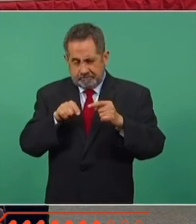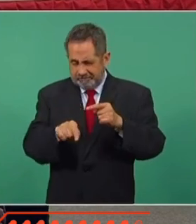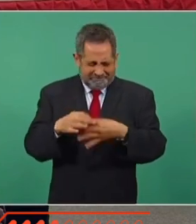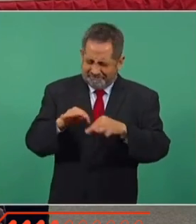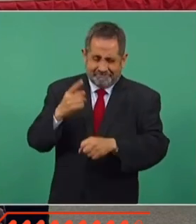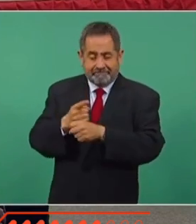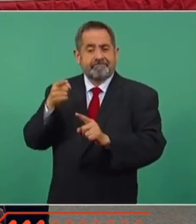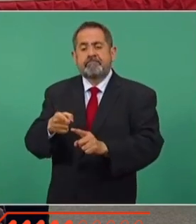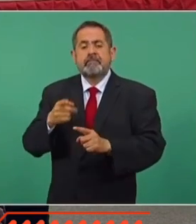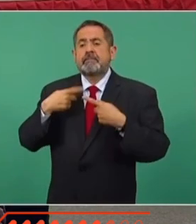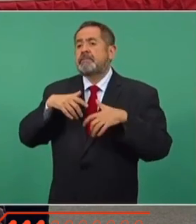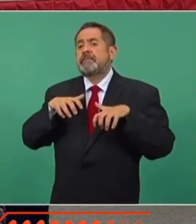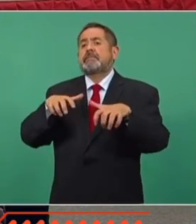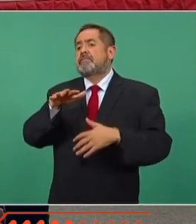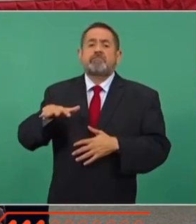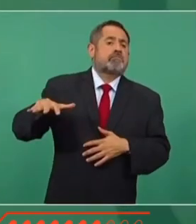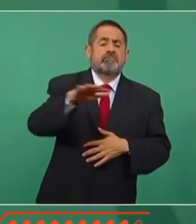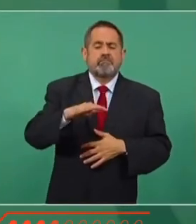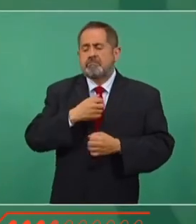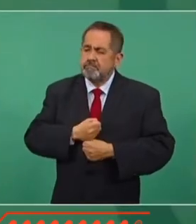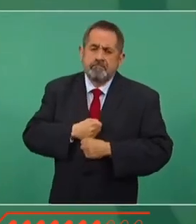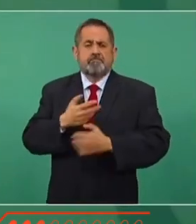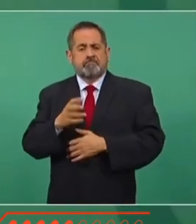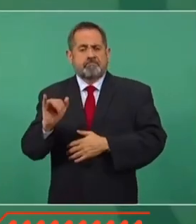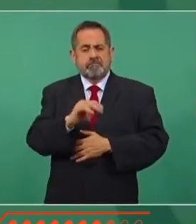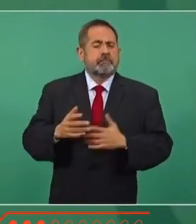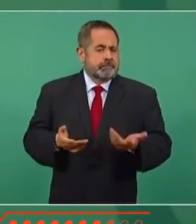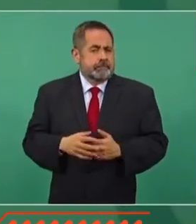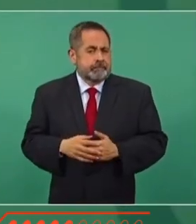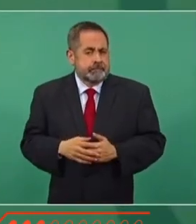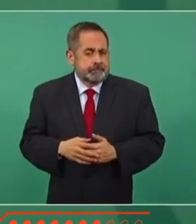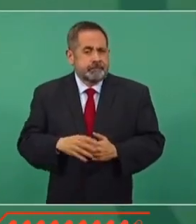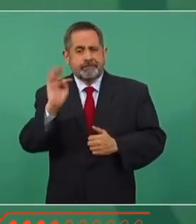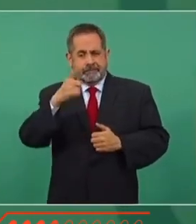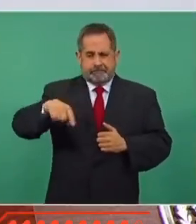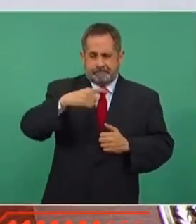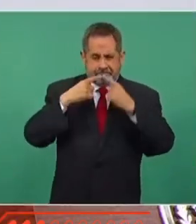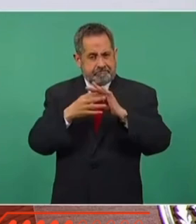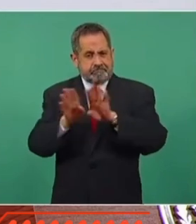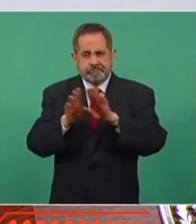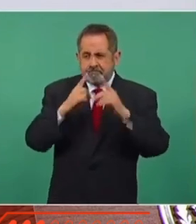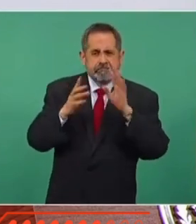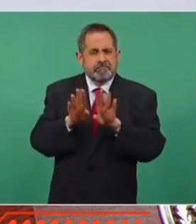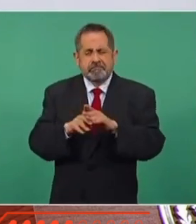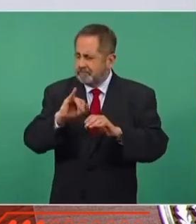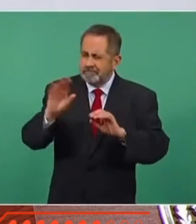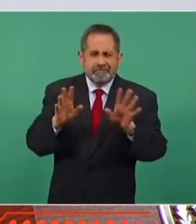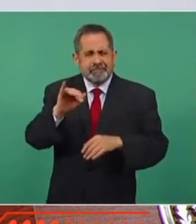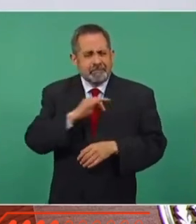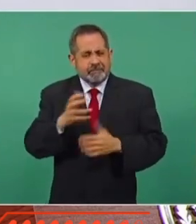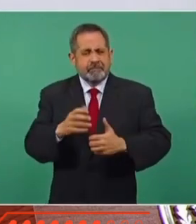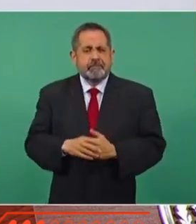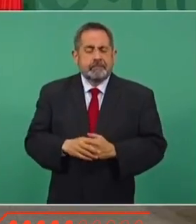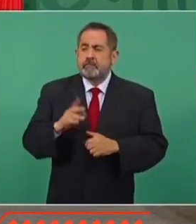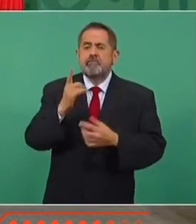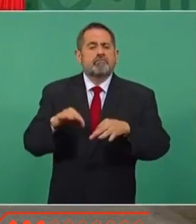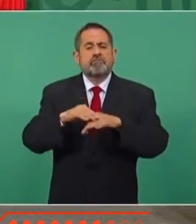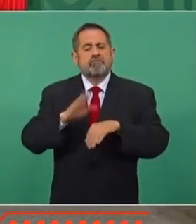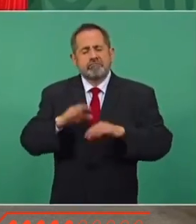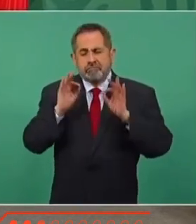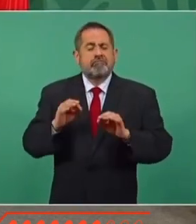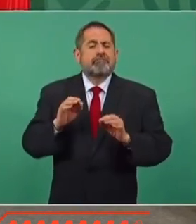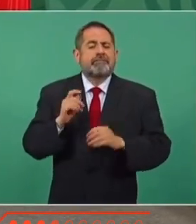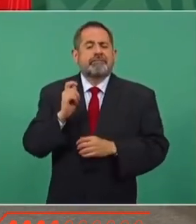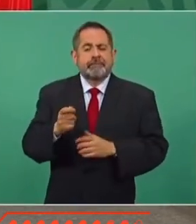básico, que es el que la gente pueda expresarse. Y acerca de que si nosotros podríamos hacer, claro que sí. ¡Me canso, gans! Pero lo más conveniente